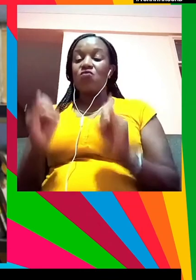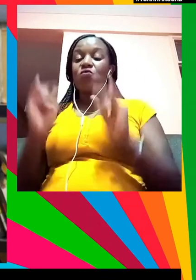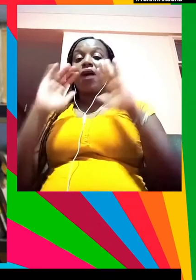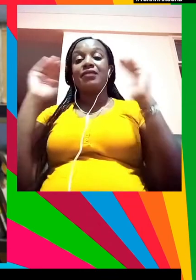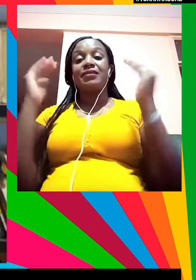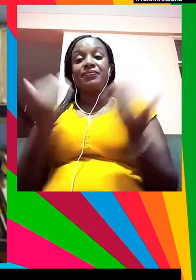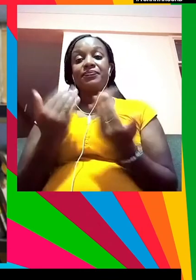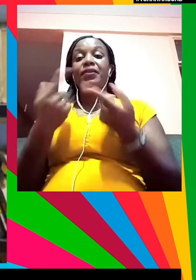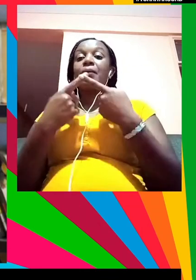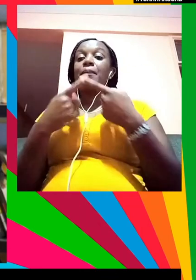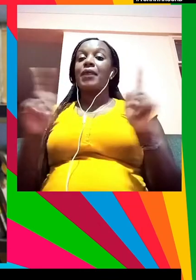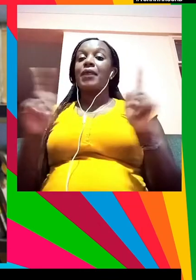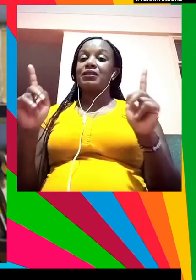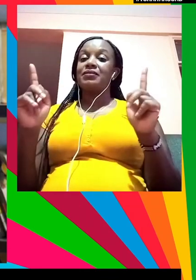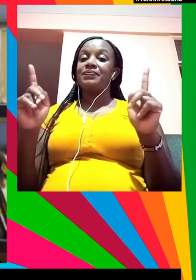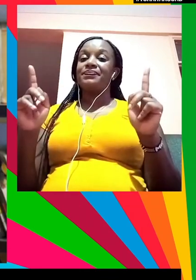Es un nuevo mundo